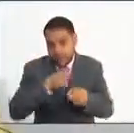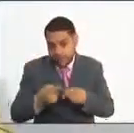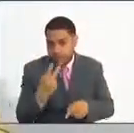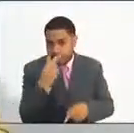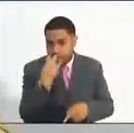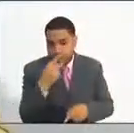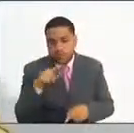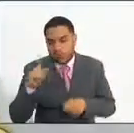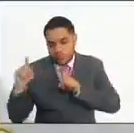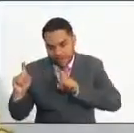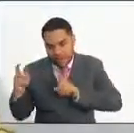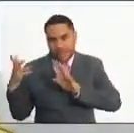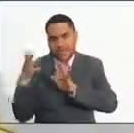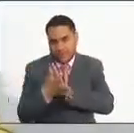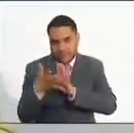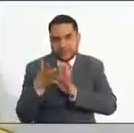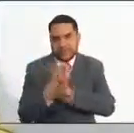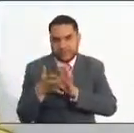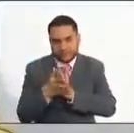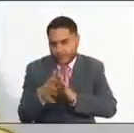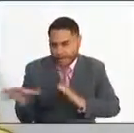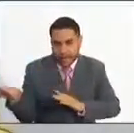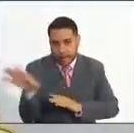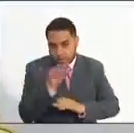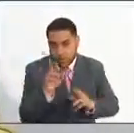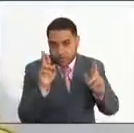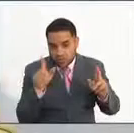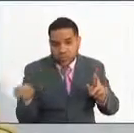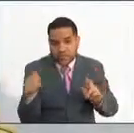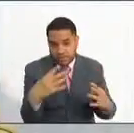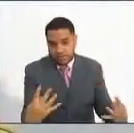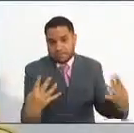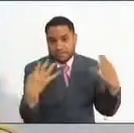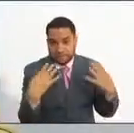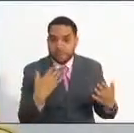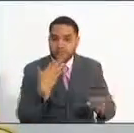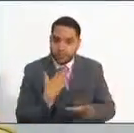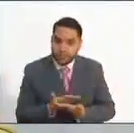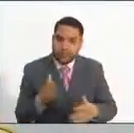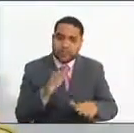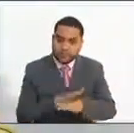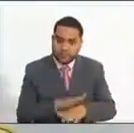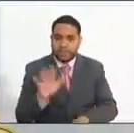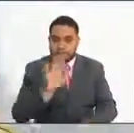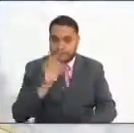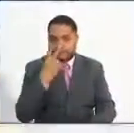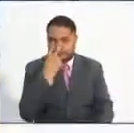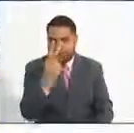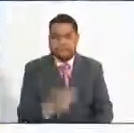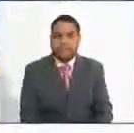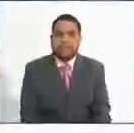con otro tema de gran interés para todos ustedes y para el país. Muy buenas tardes y hasta entonces.